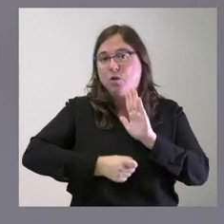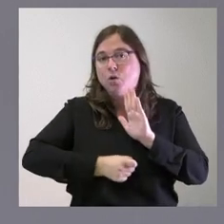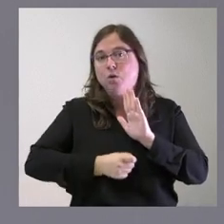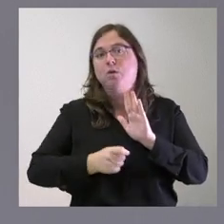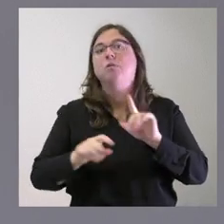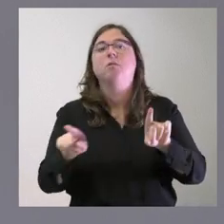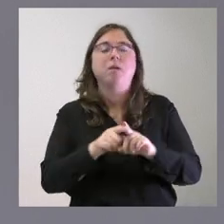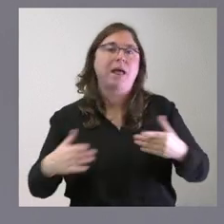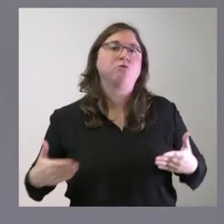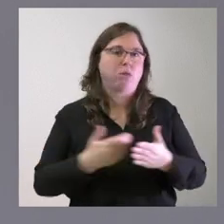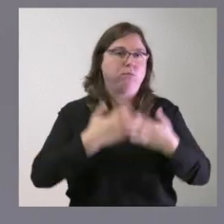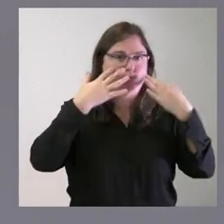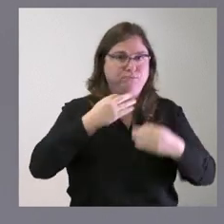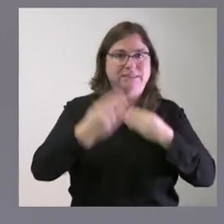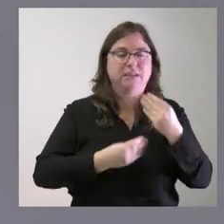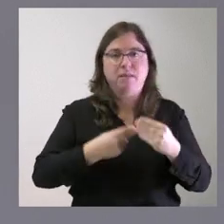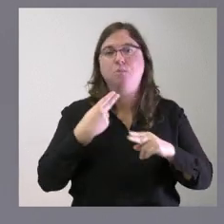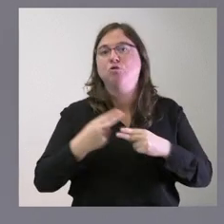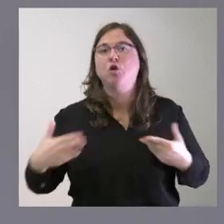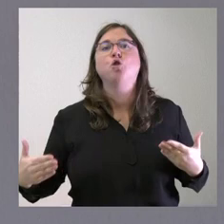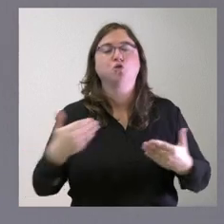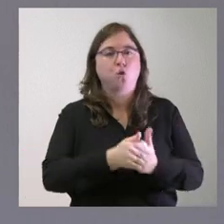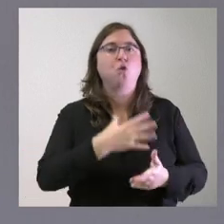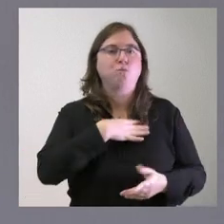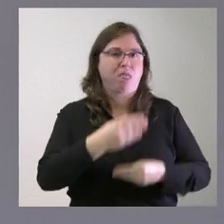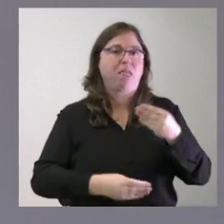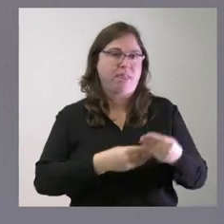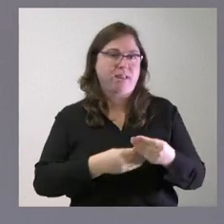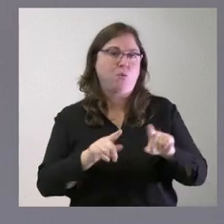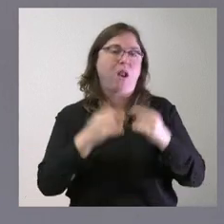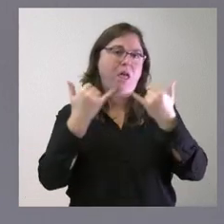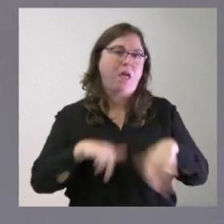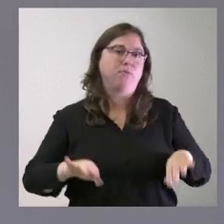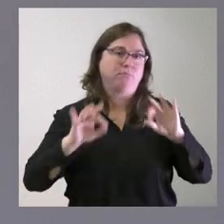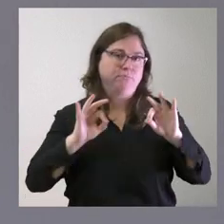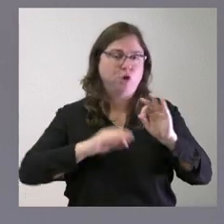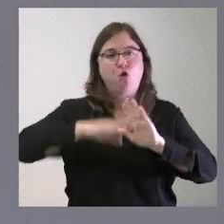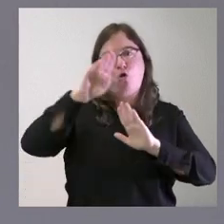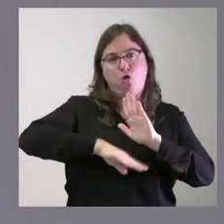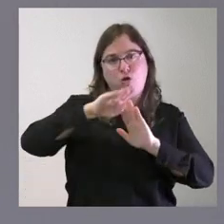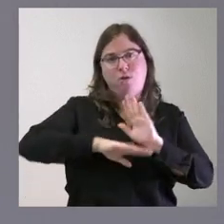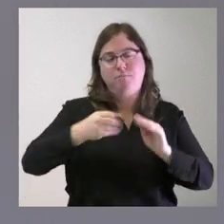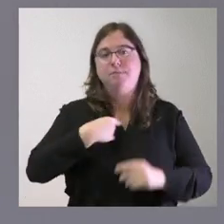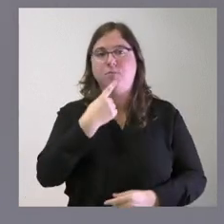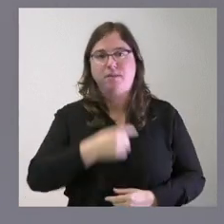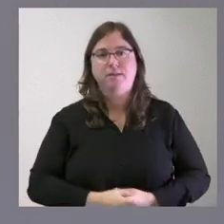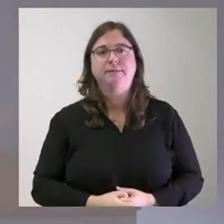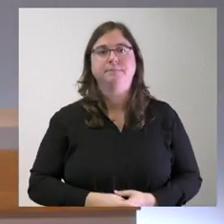con toda seguridad para todos los partidos políticos que puedan solicitar hacer un acto de esas mismas características y condiciones como el que usted menciona